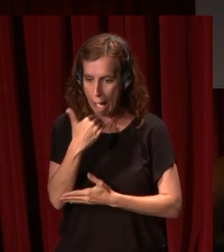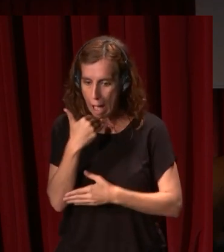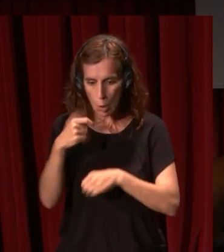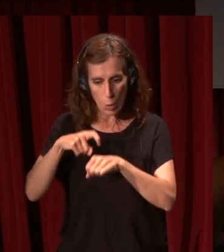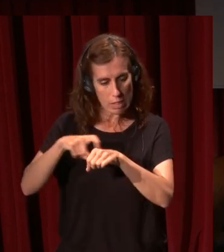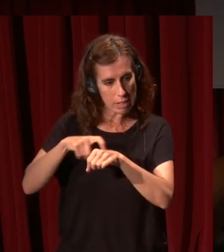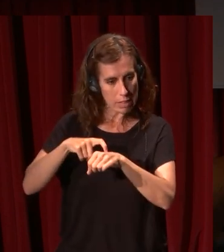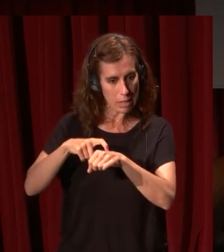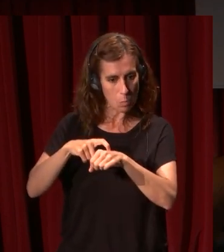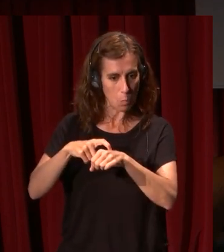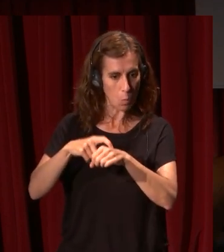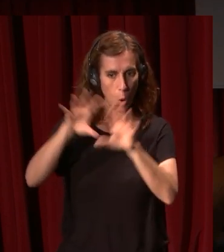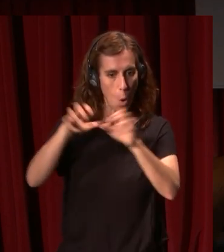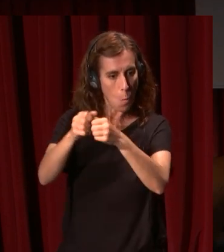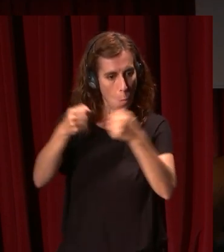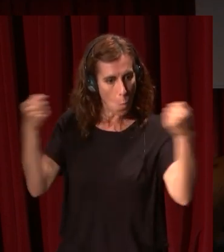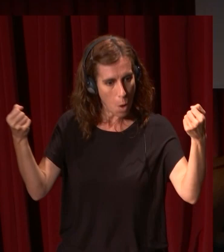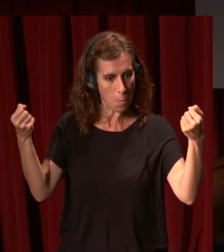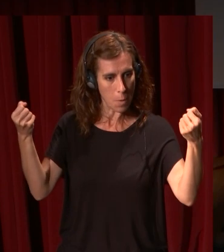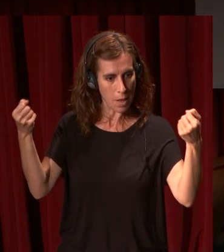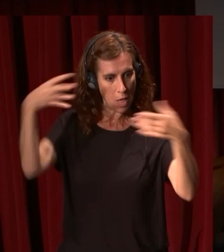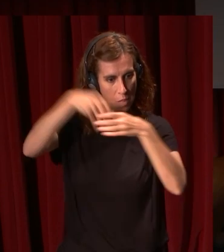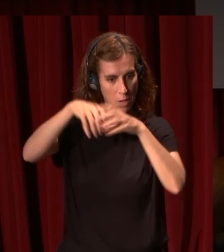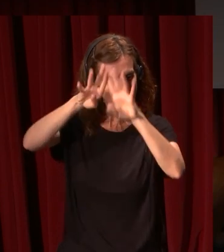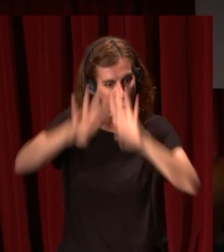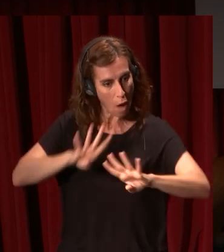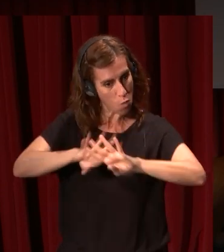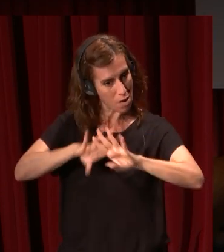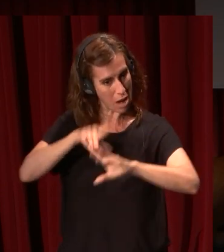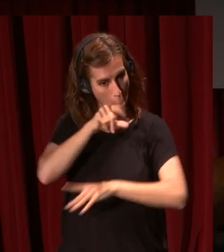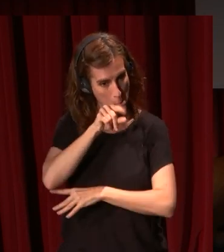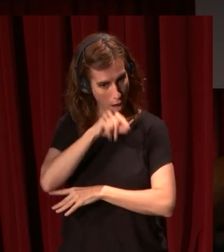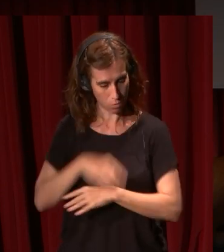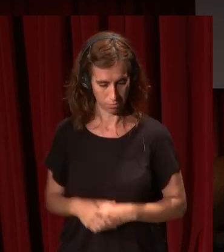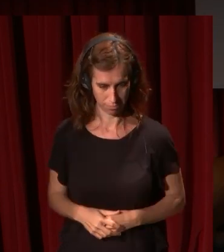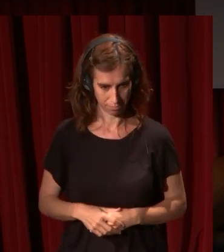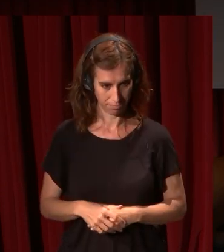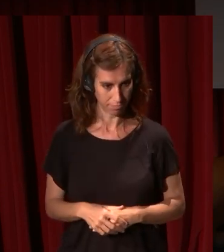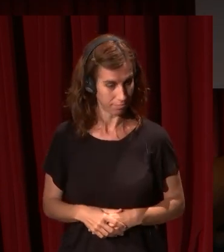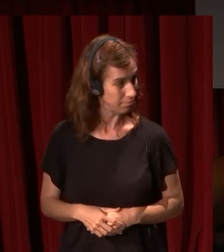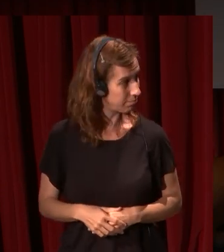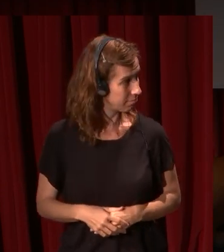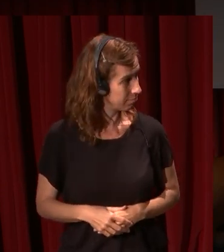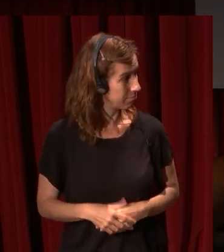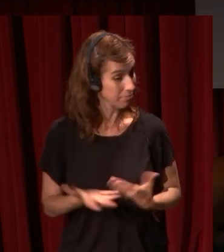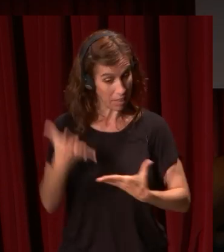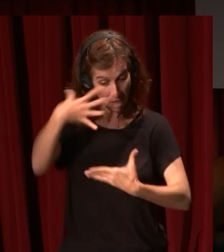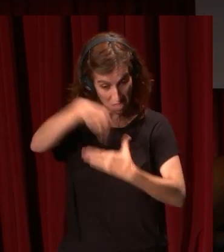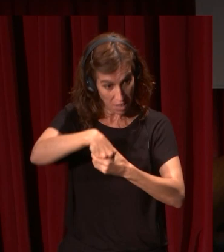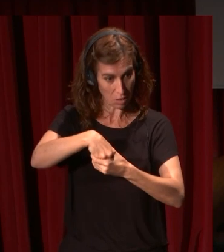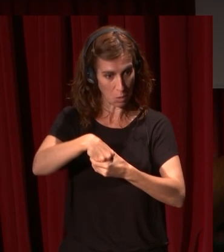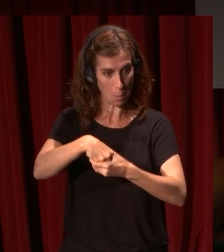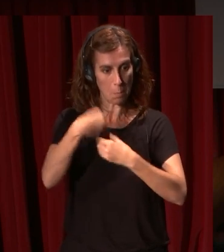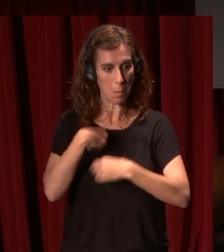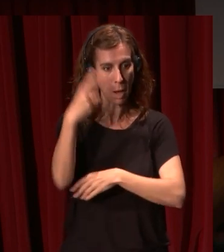mueble en el que hubiese una jaula de un pájaro en su interior o para algún tipo de mueble en cuyo interior estuviese esta